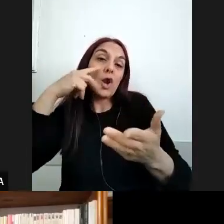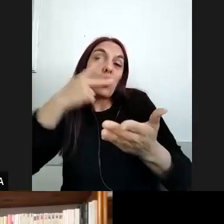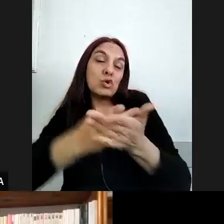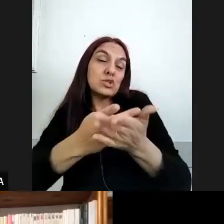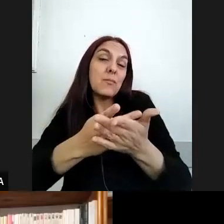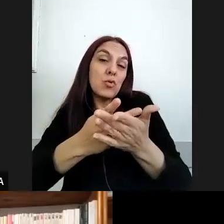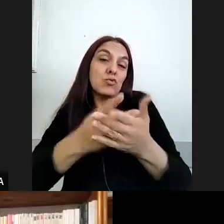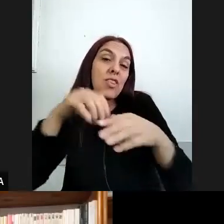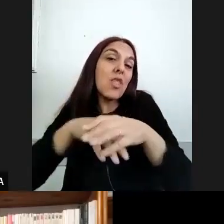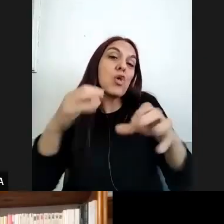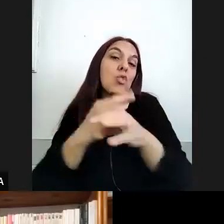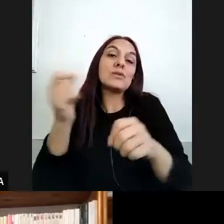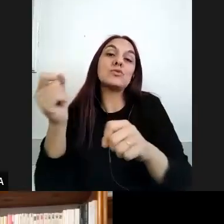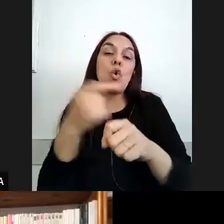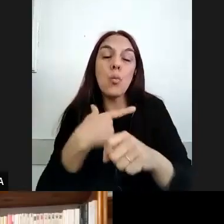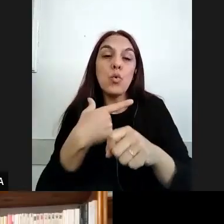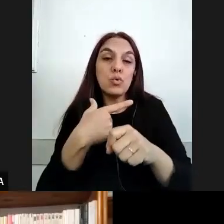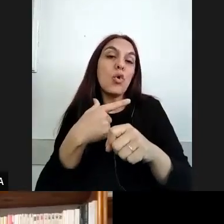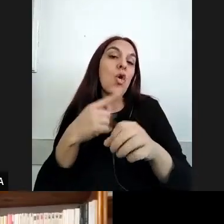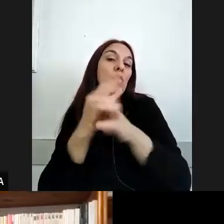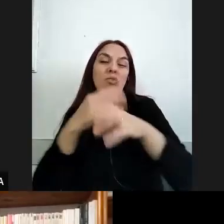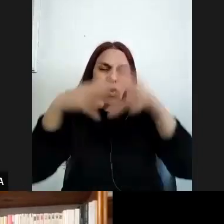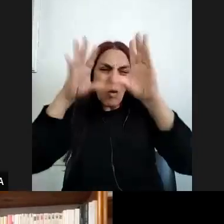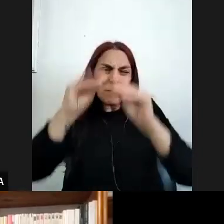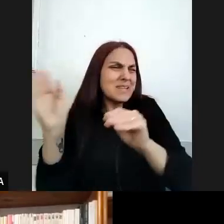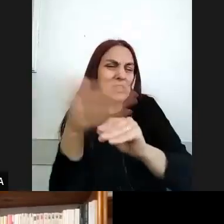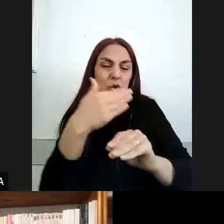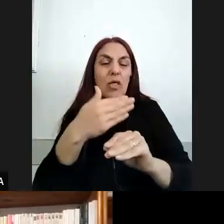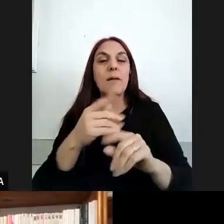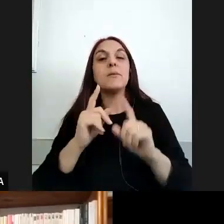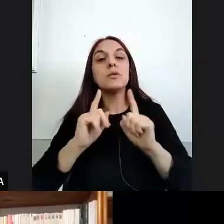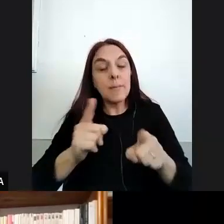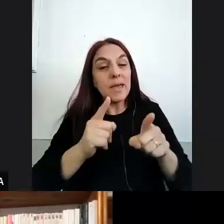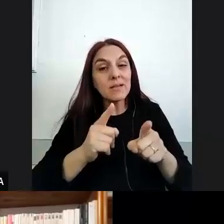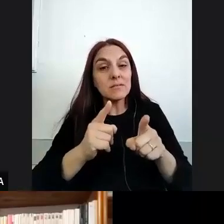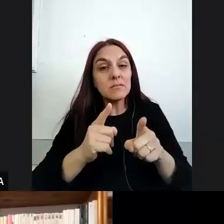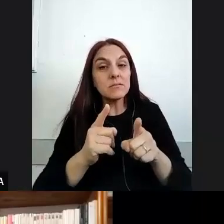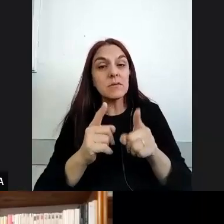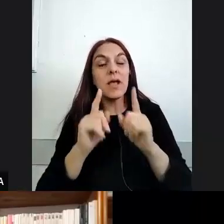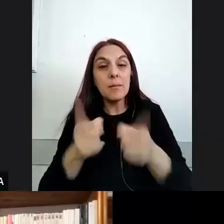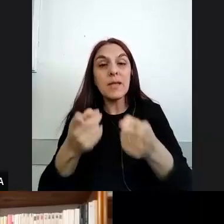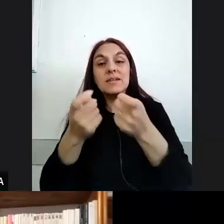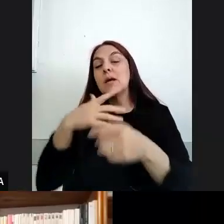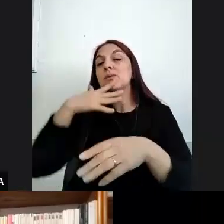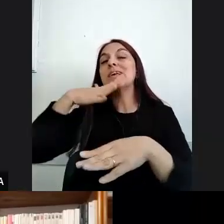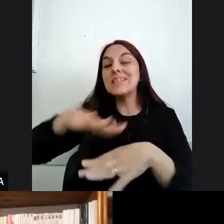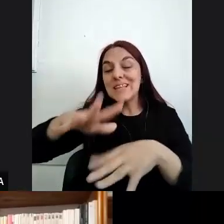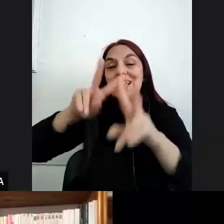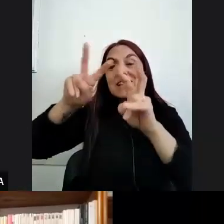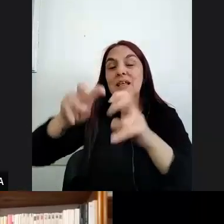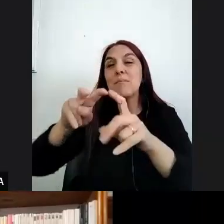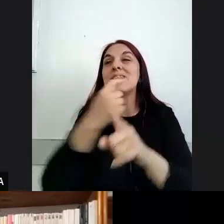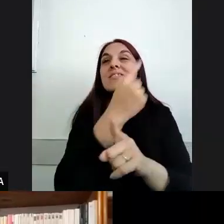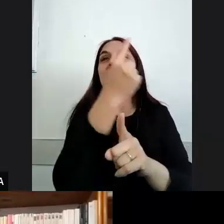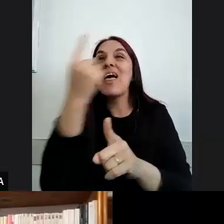educación común y de cualquier escenario educativo pero al mismo tiempo digamos la necesidad de entender también las cuestiones particulares